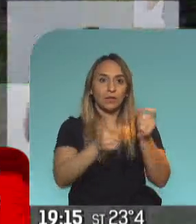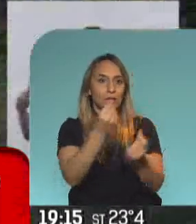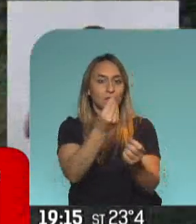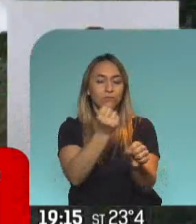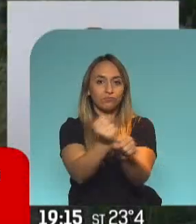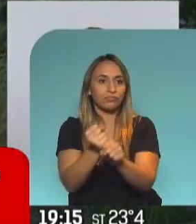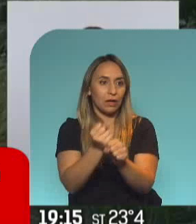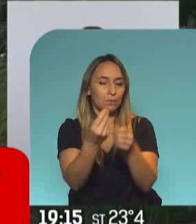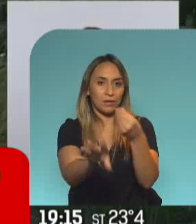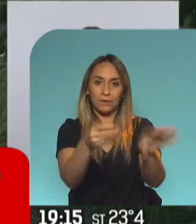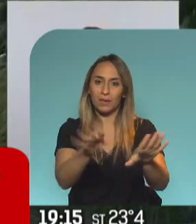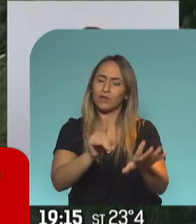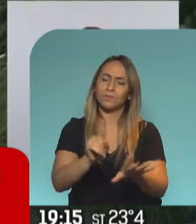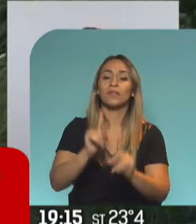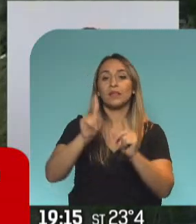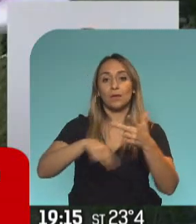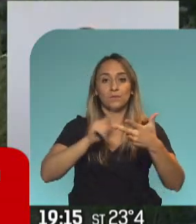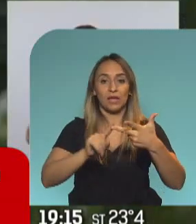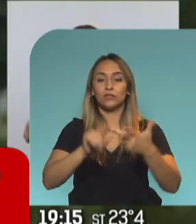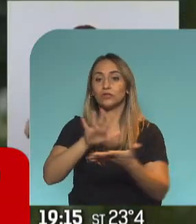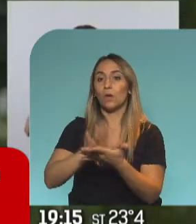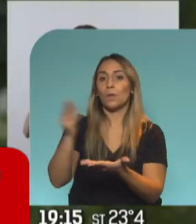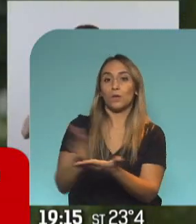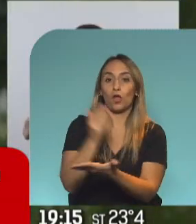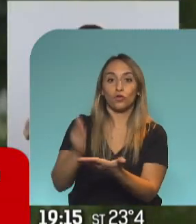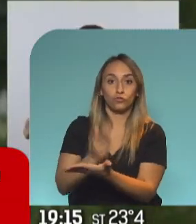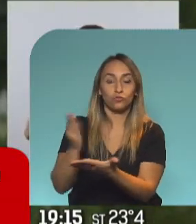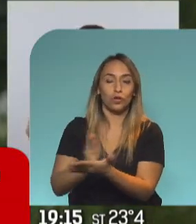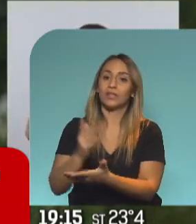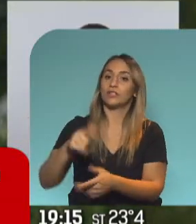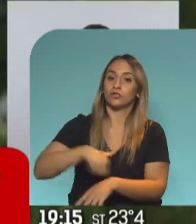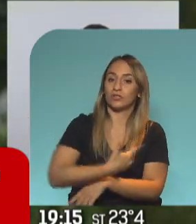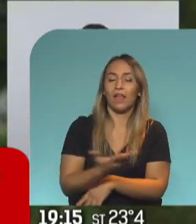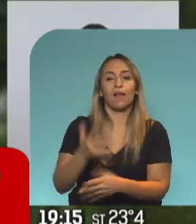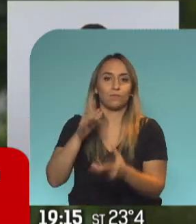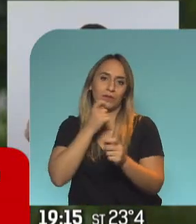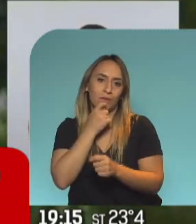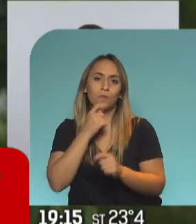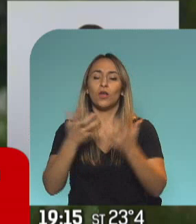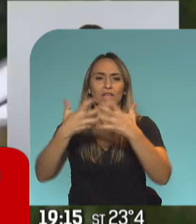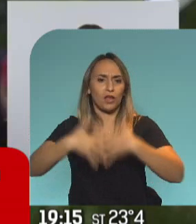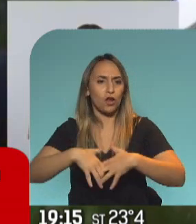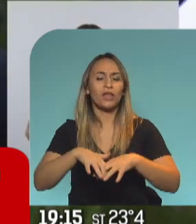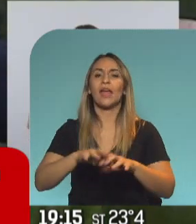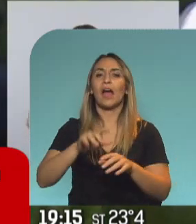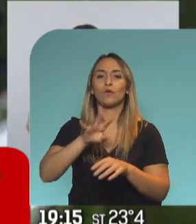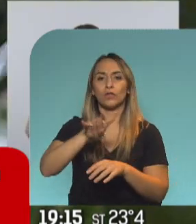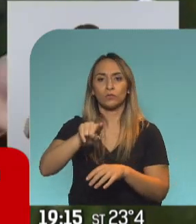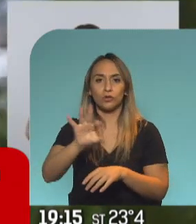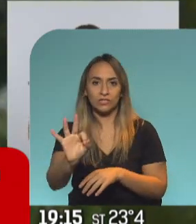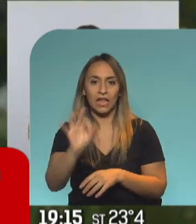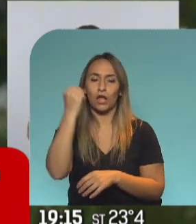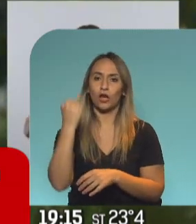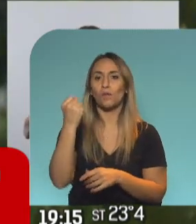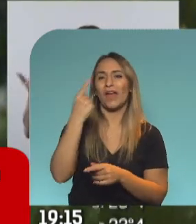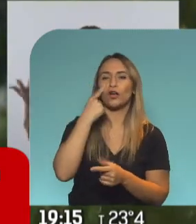Por último, tío, la productividad con cohesión social, todo lo que tenga que ver también con plataformas digitales, tecnología 4.0, economía del